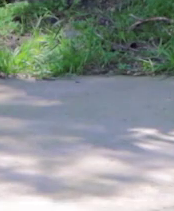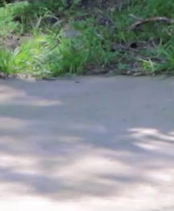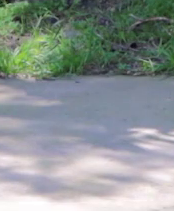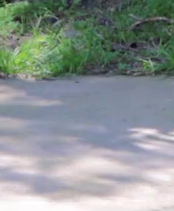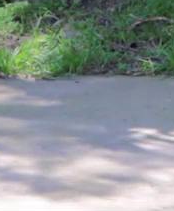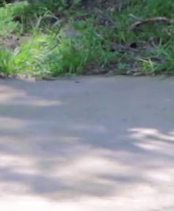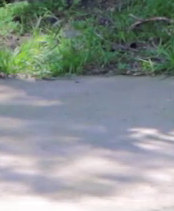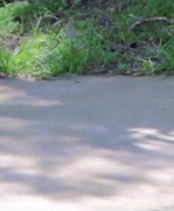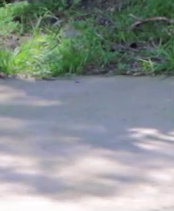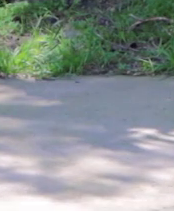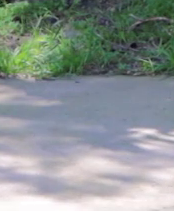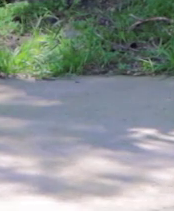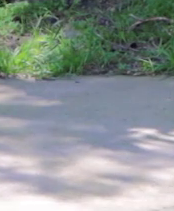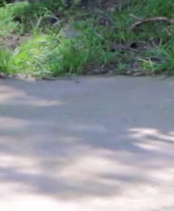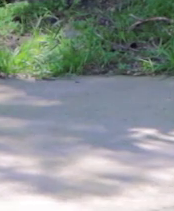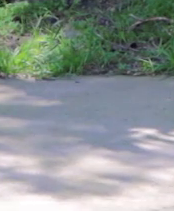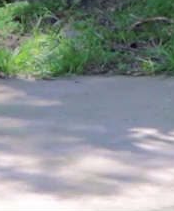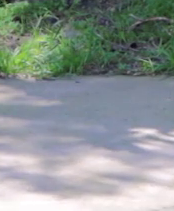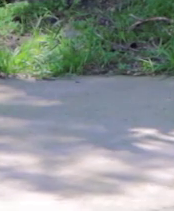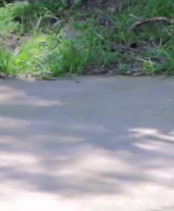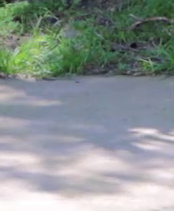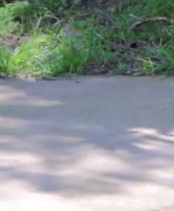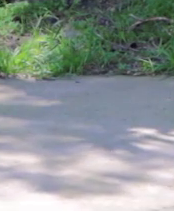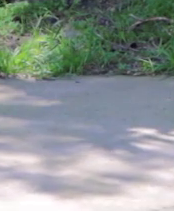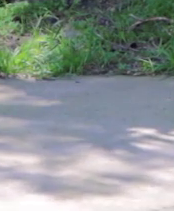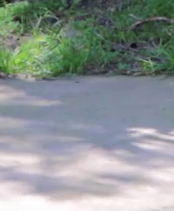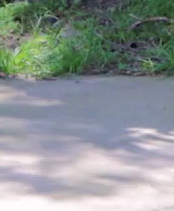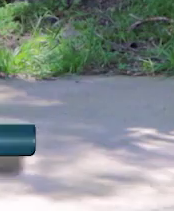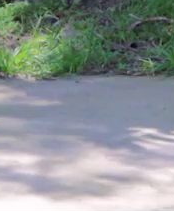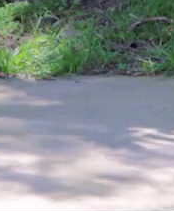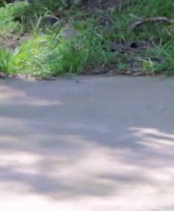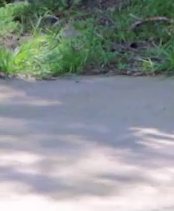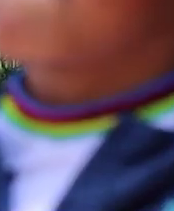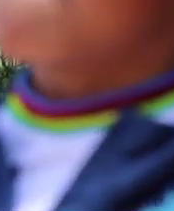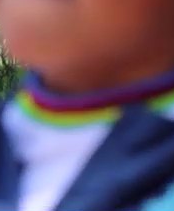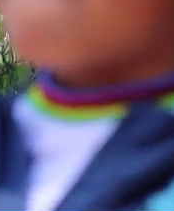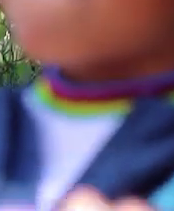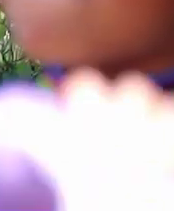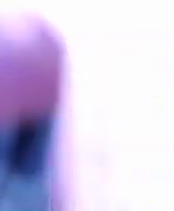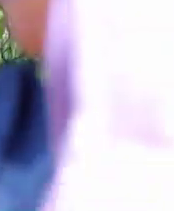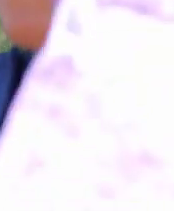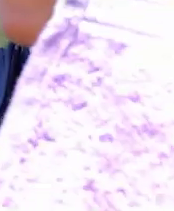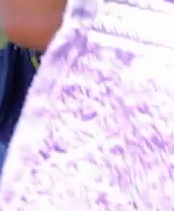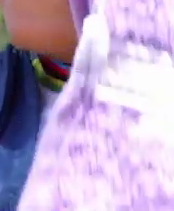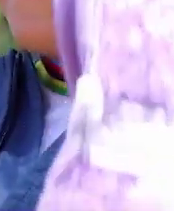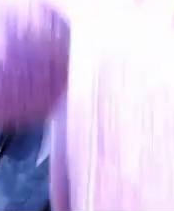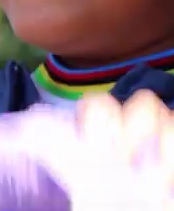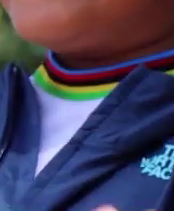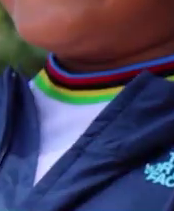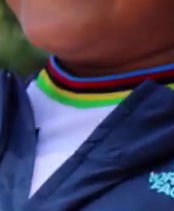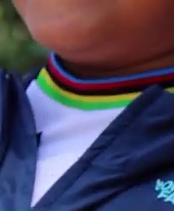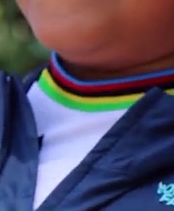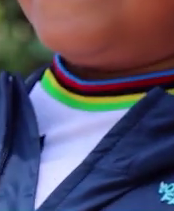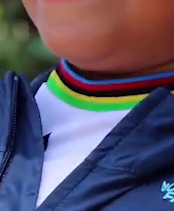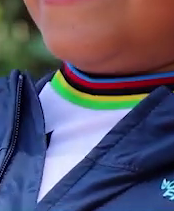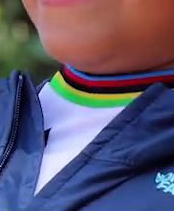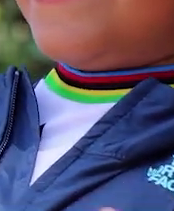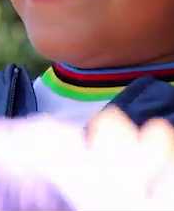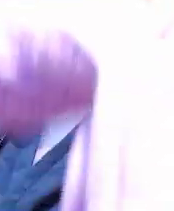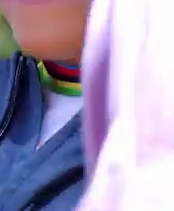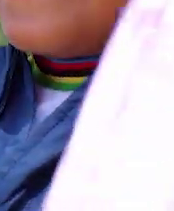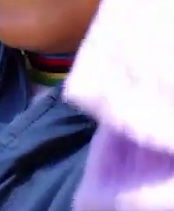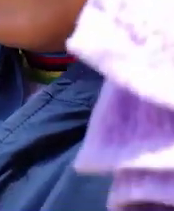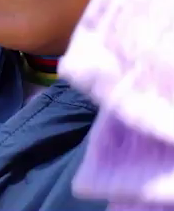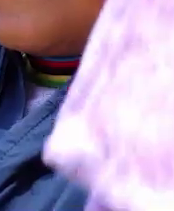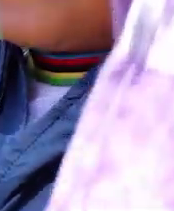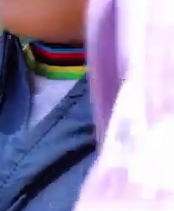Con tensión. Que se vea la tensión de la toalla. No se debe de doblar. Venga. La posición. Mantén la posición. Una vez más.